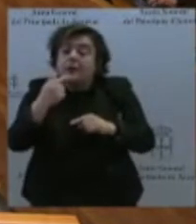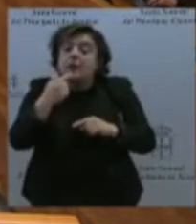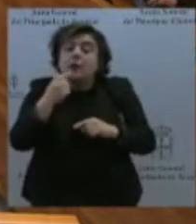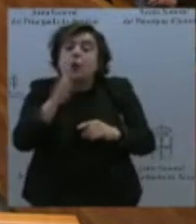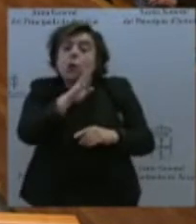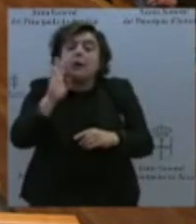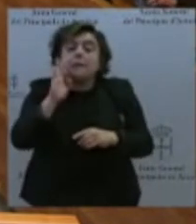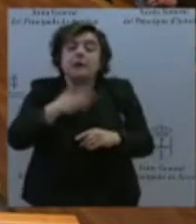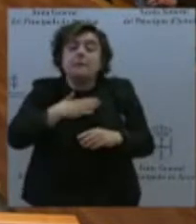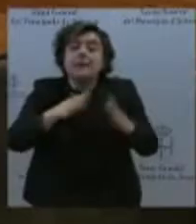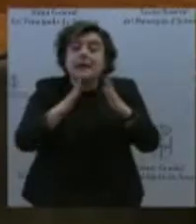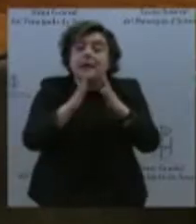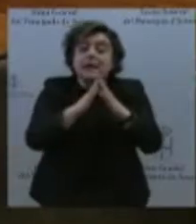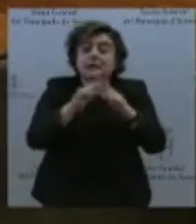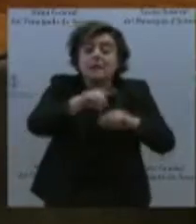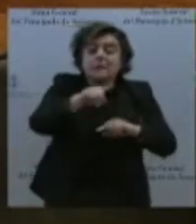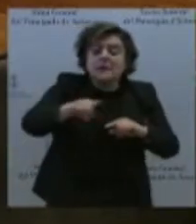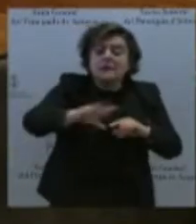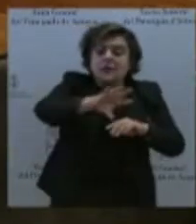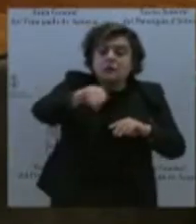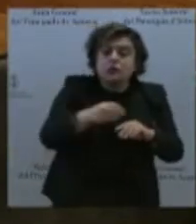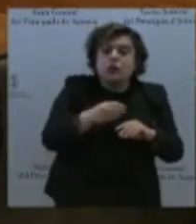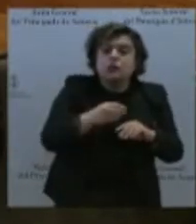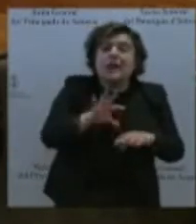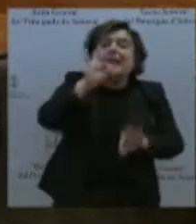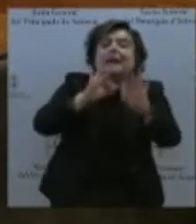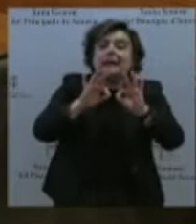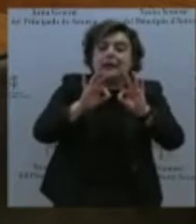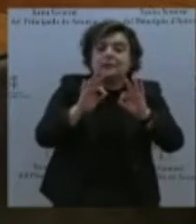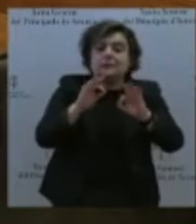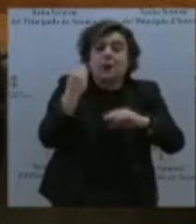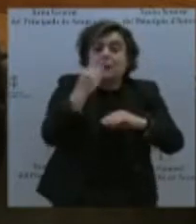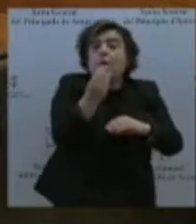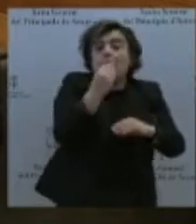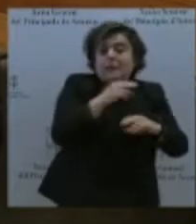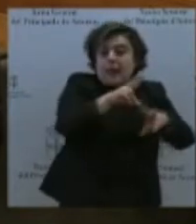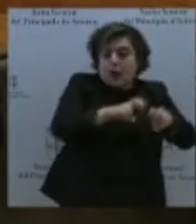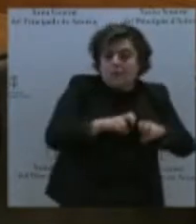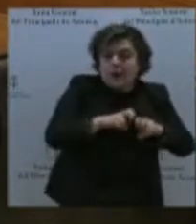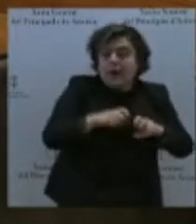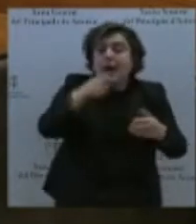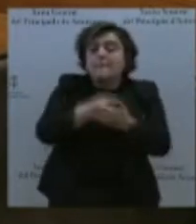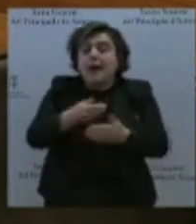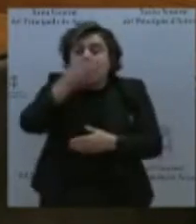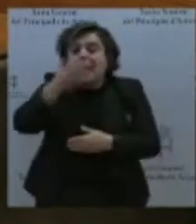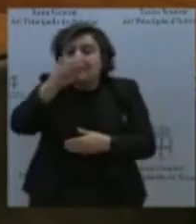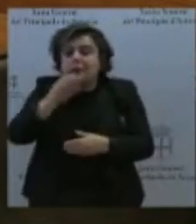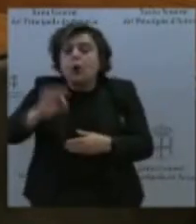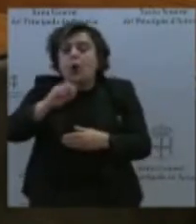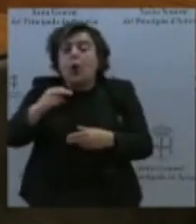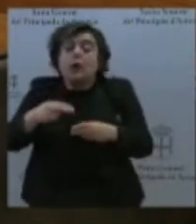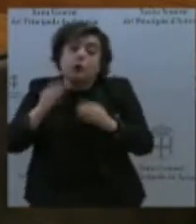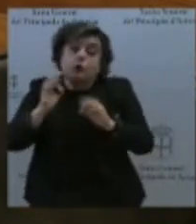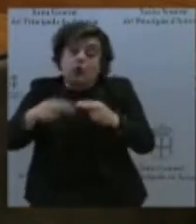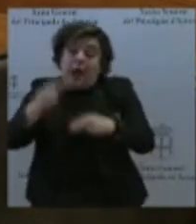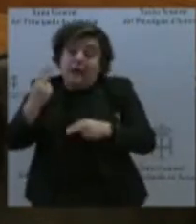llenar la nevera, pagar la calefacción o pagarle el taxi a mi hija para que pueda estudiar. No sé si usted sabe que